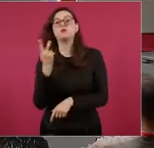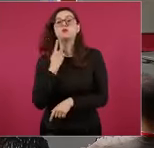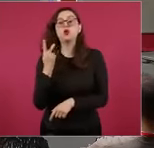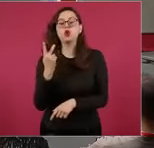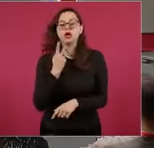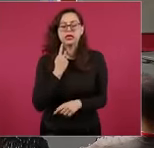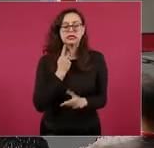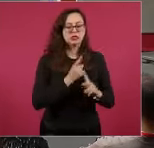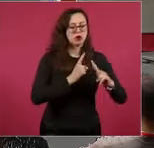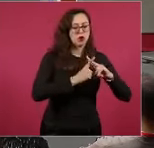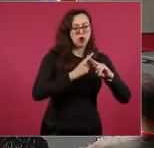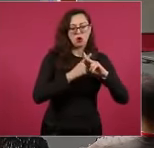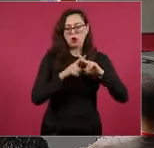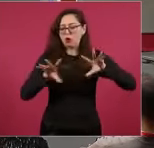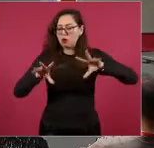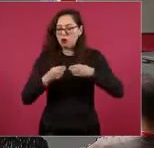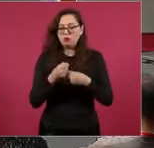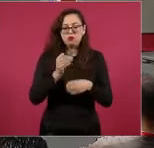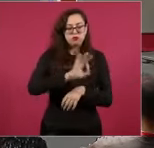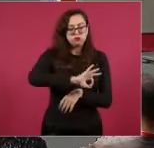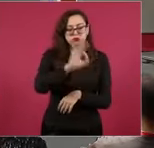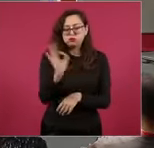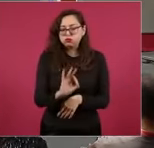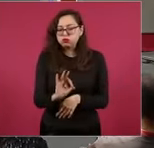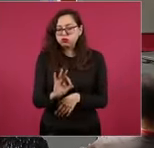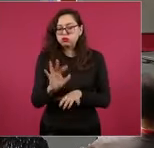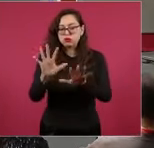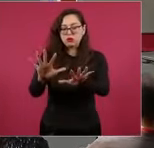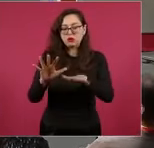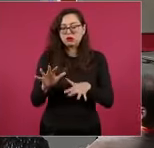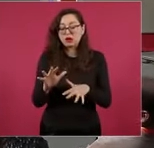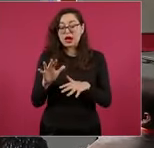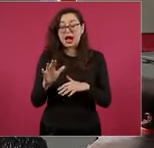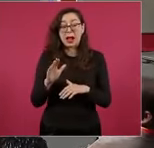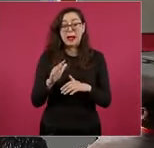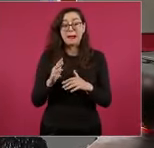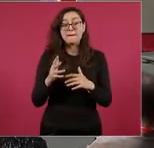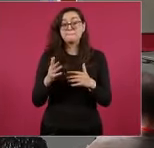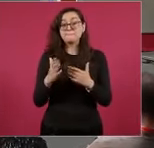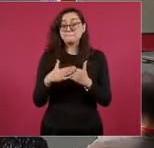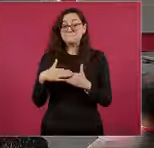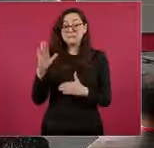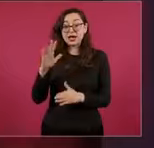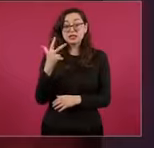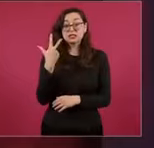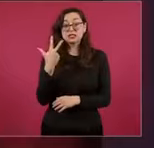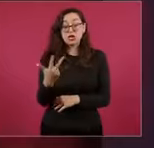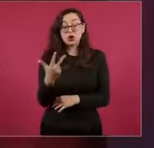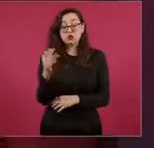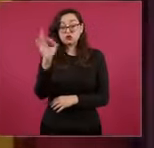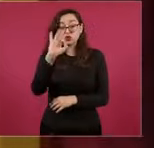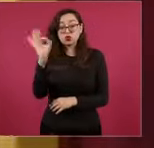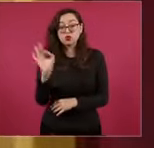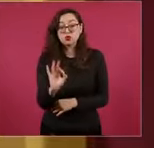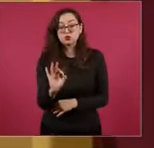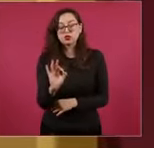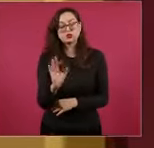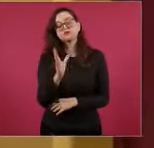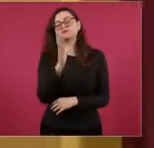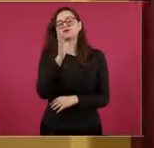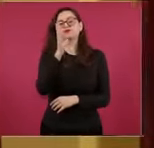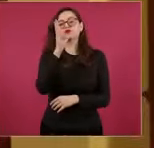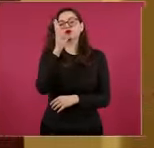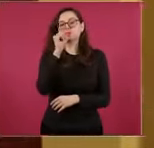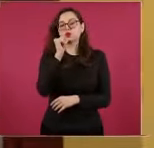que representen un porcentaje del total de la Cámara que exceda en ocho puntos al porcentaje